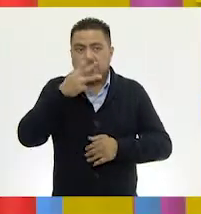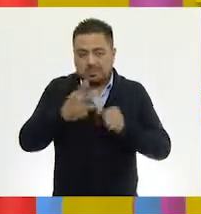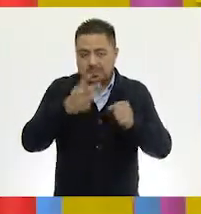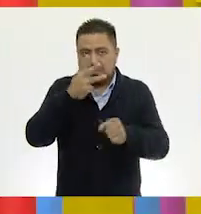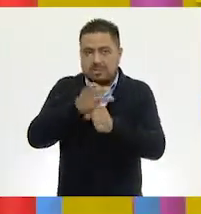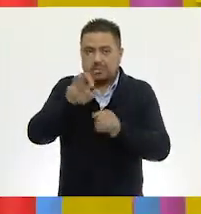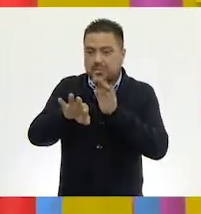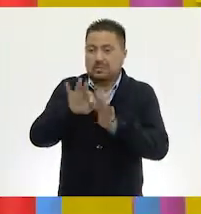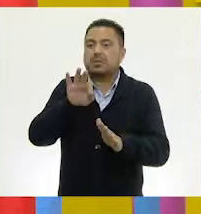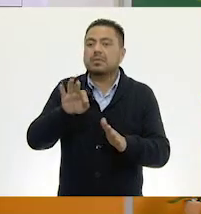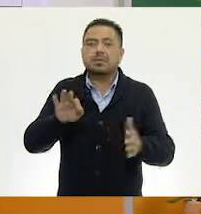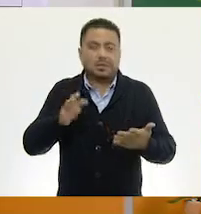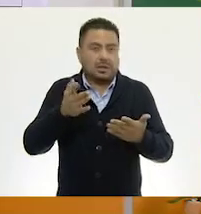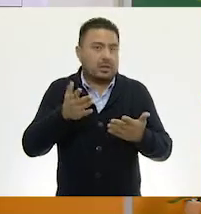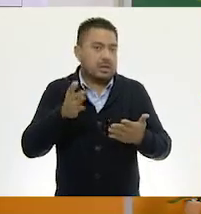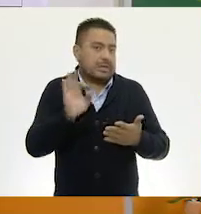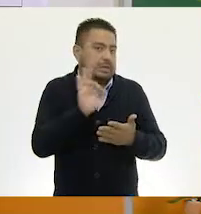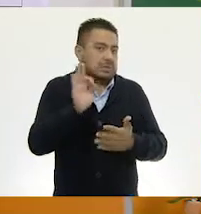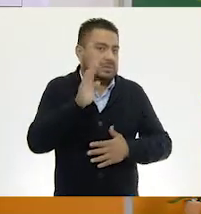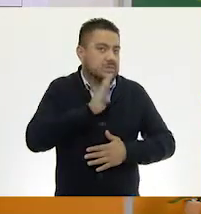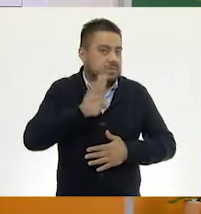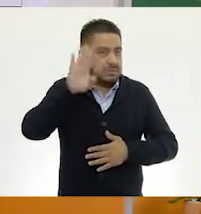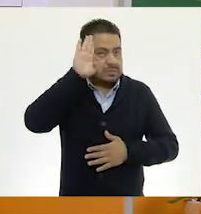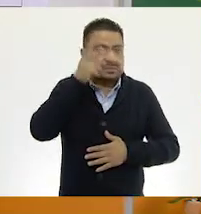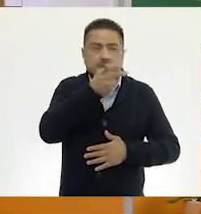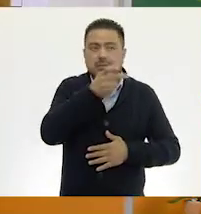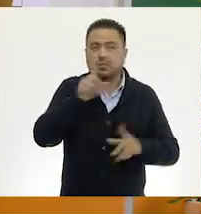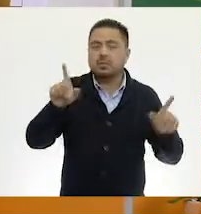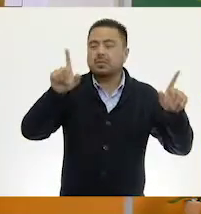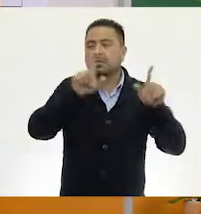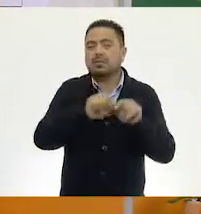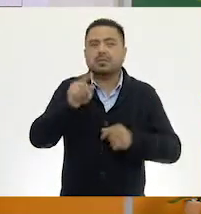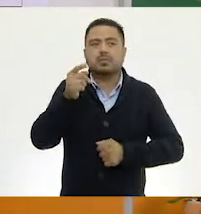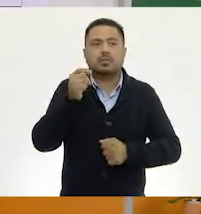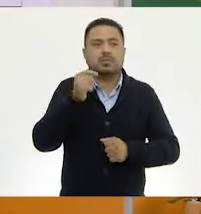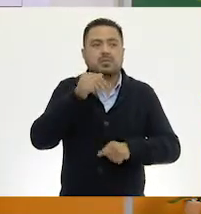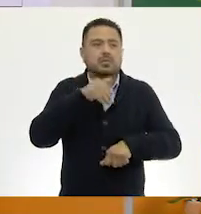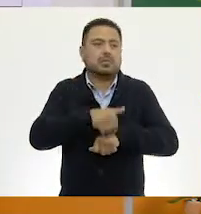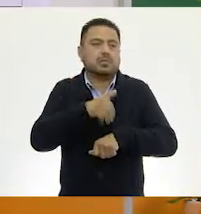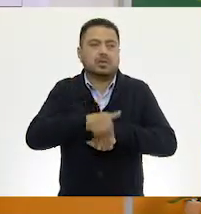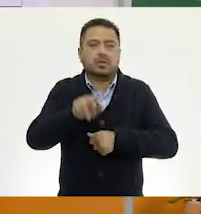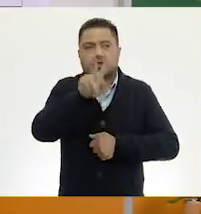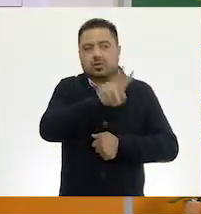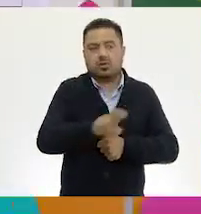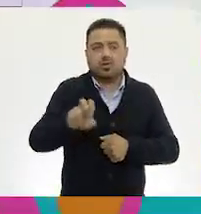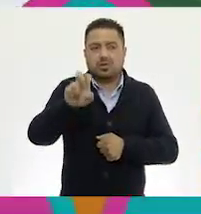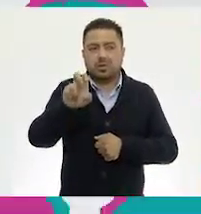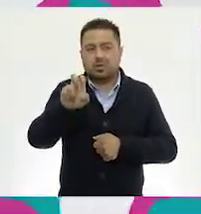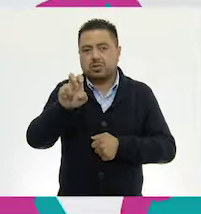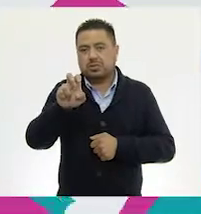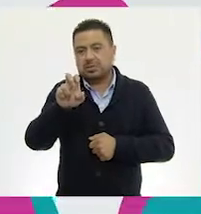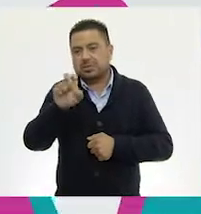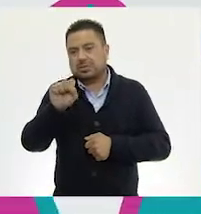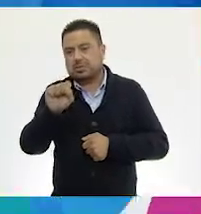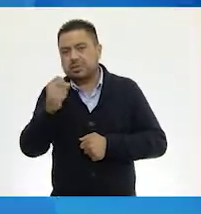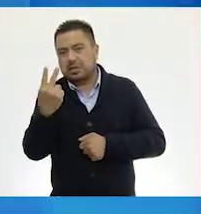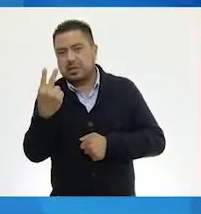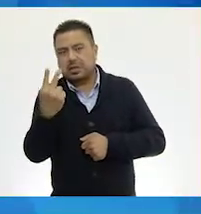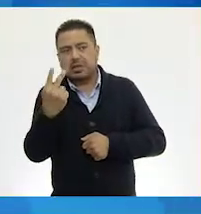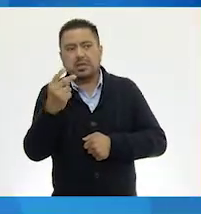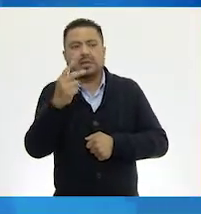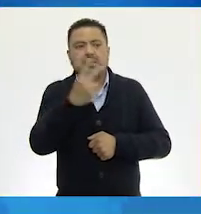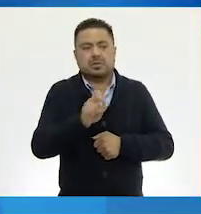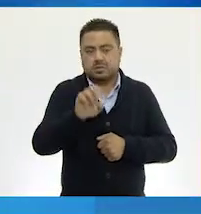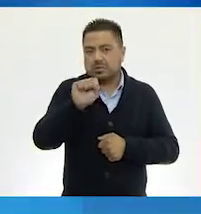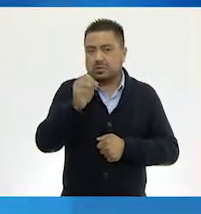tercera. Que supongo que es esta, porque nada más tengo en las centenas el 200. Exacto. Acá ya tengo